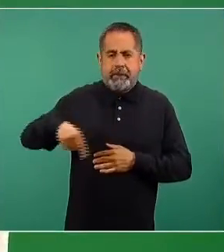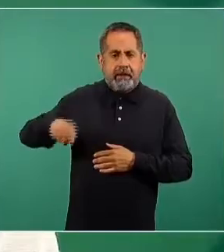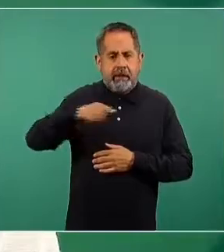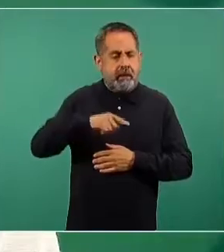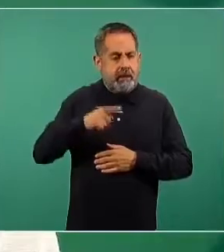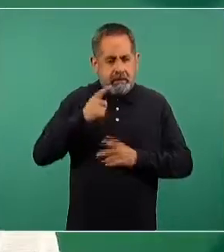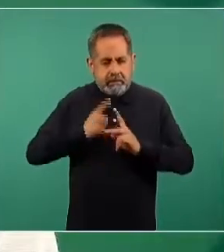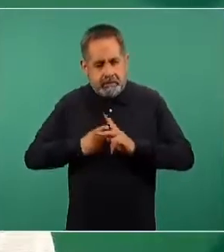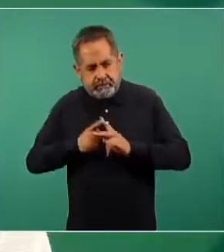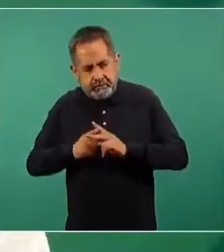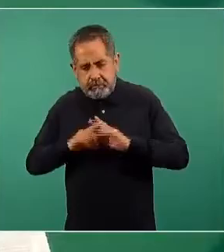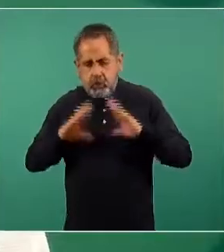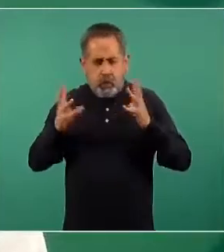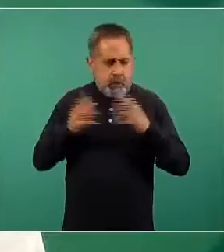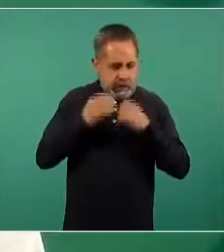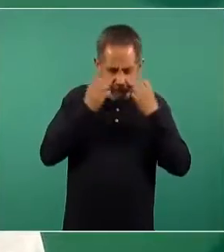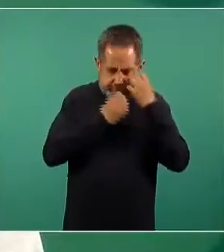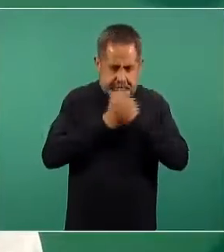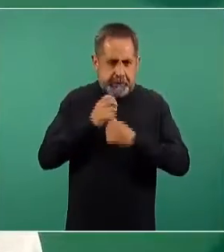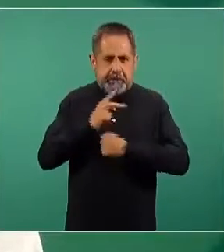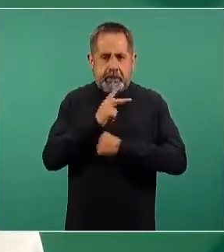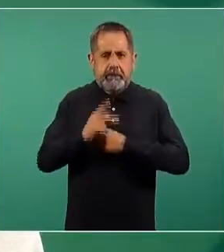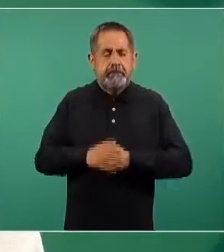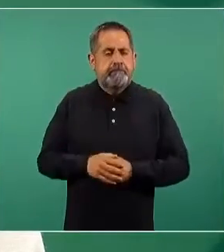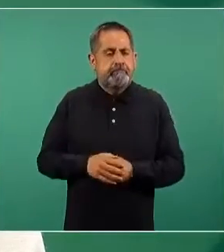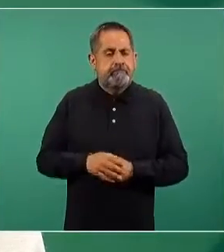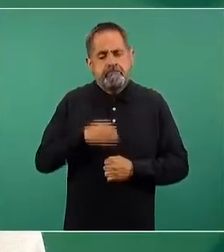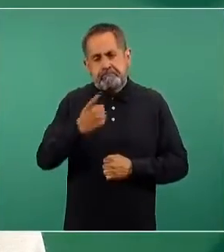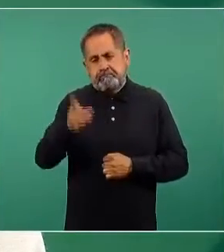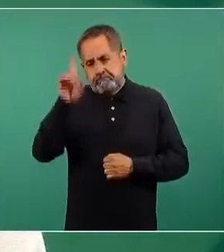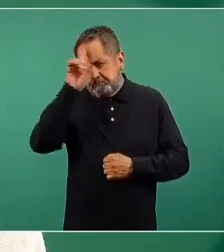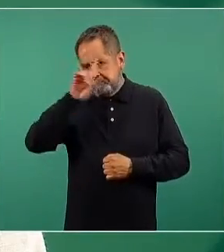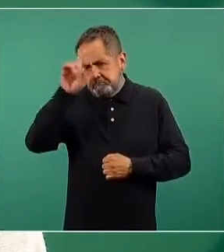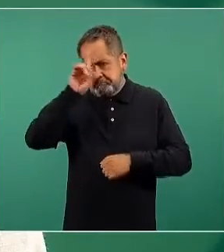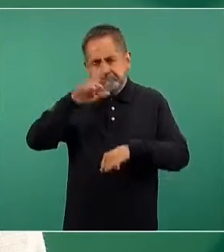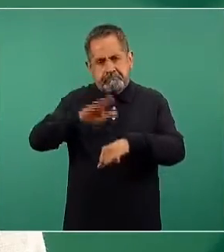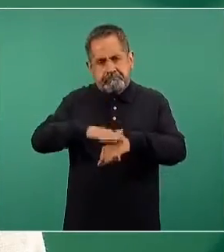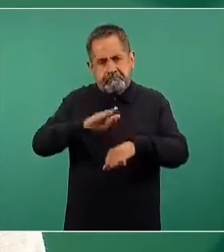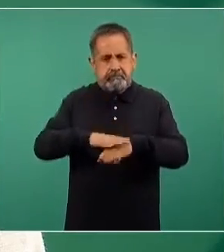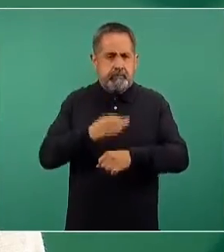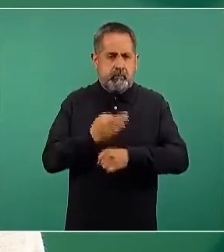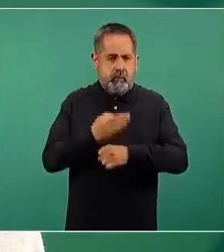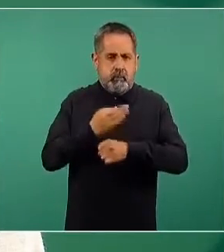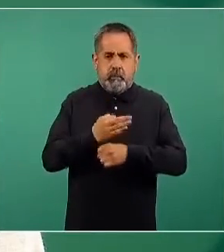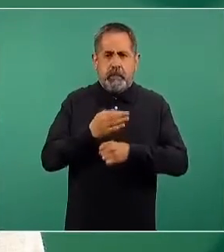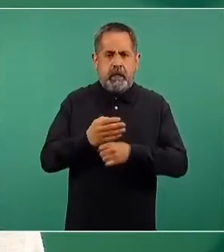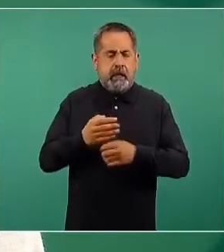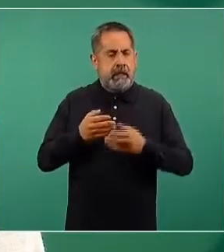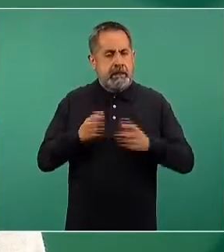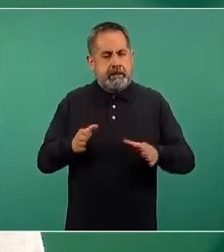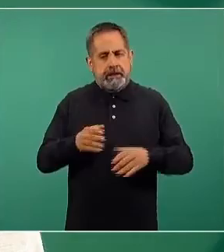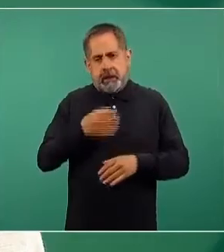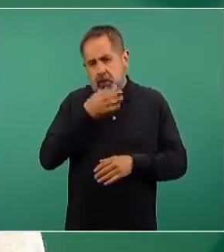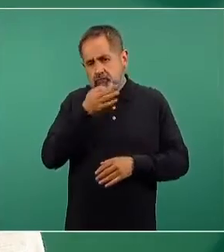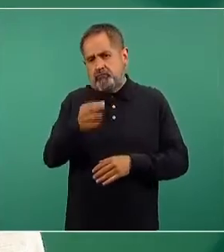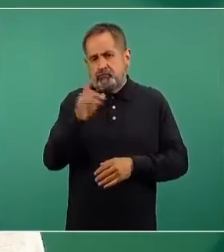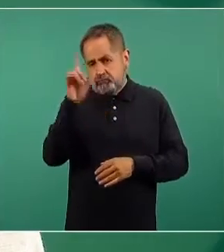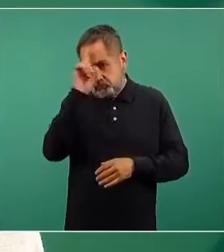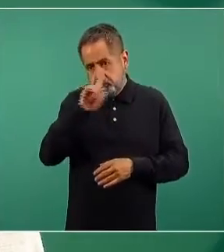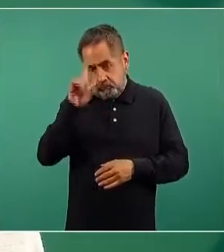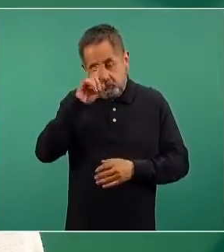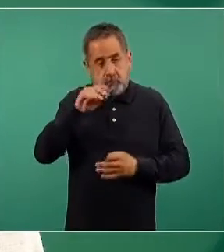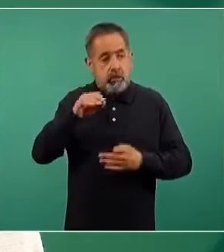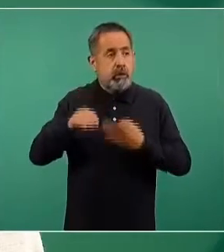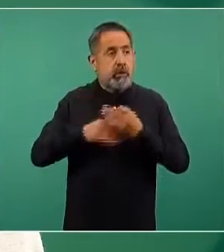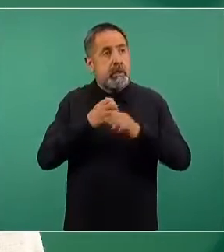epidemiología general del país. Una recomendación general que queremos hacer en la apertura de la sesión es para